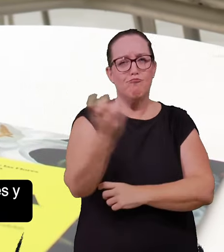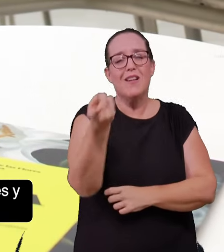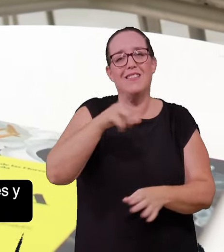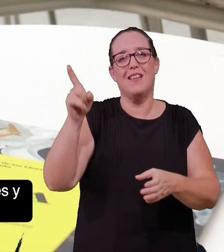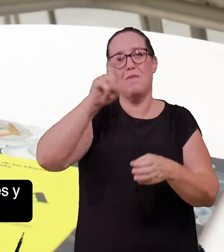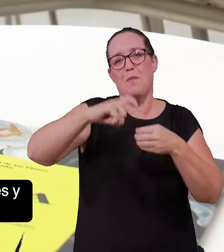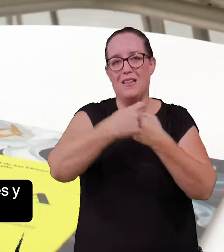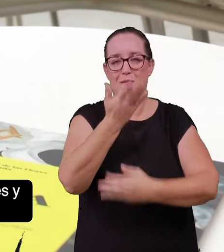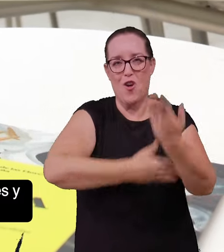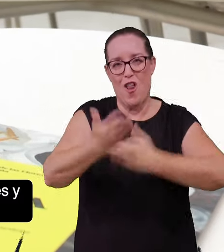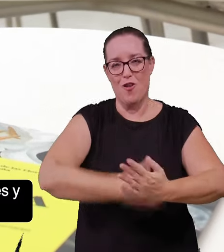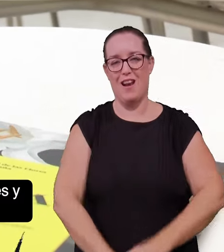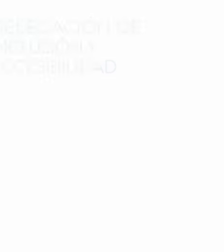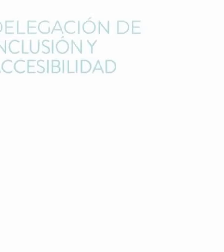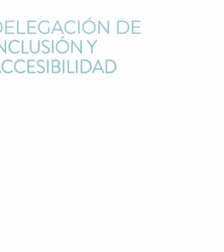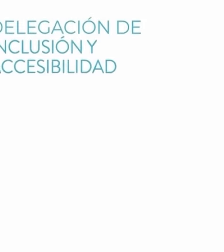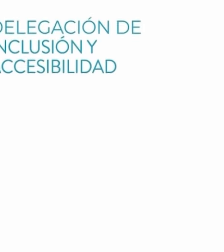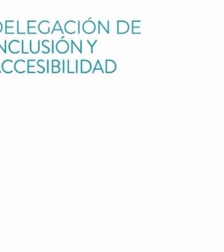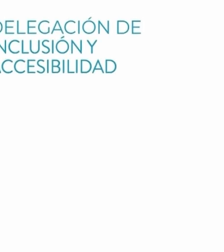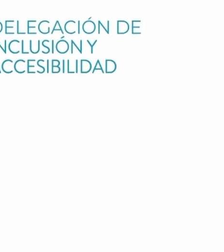instituciones y empresas cordobesas.